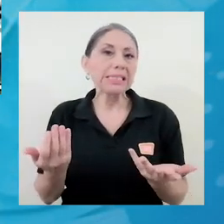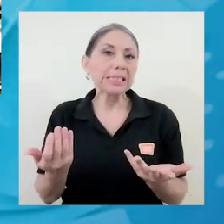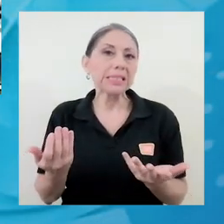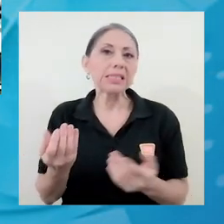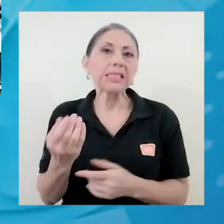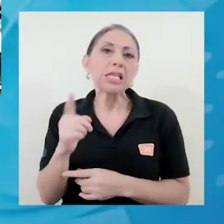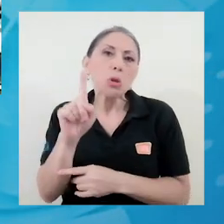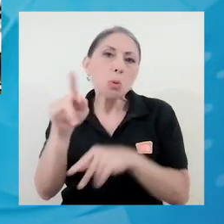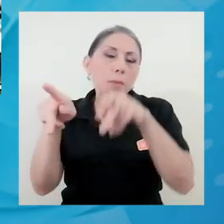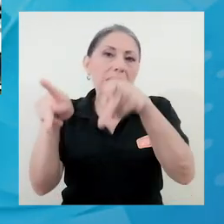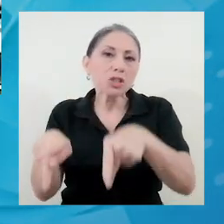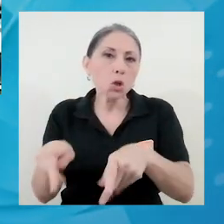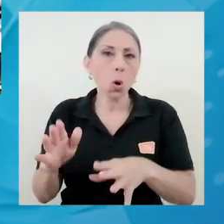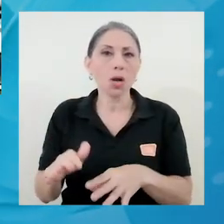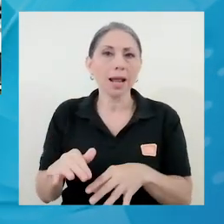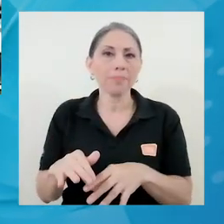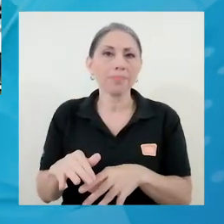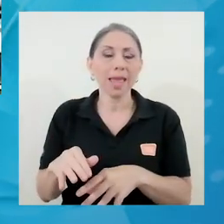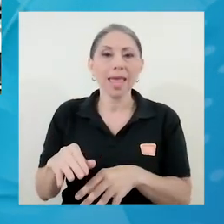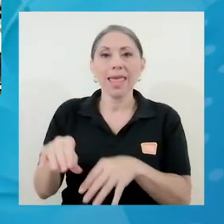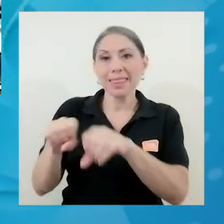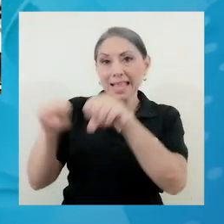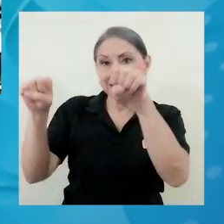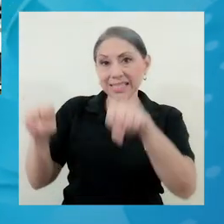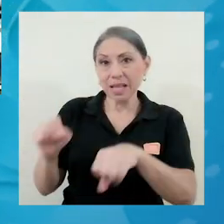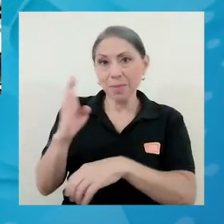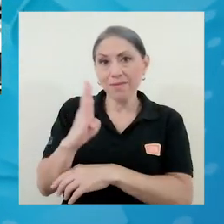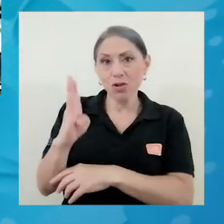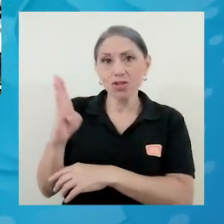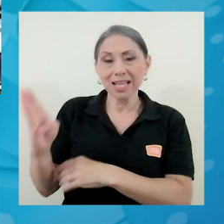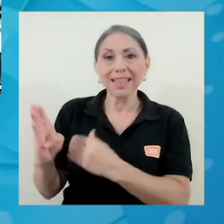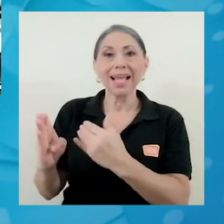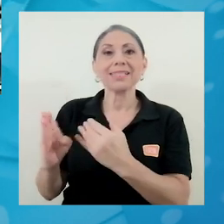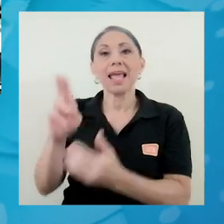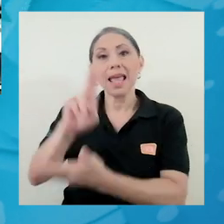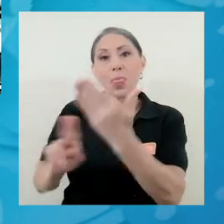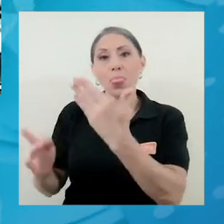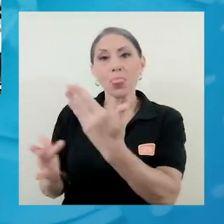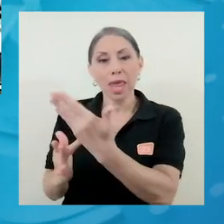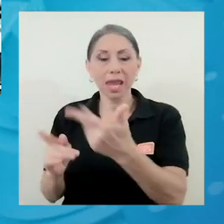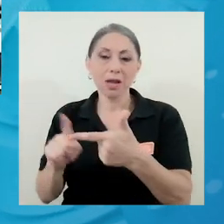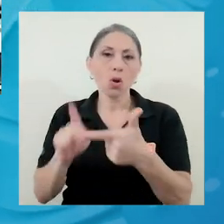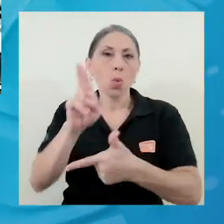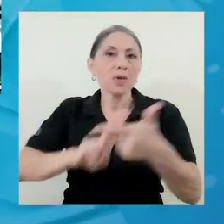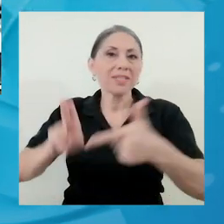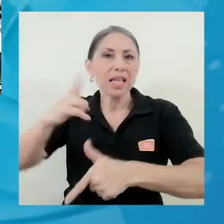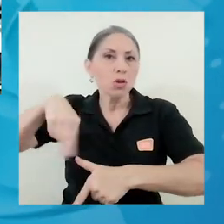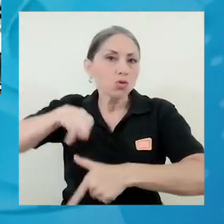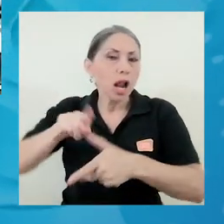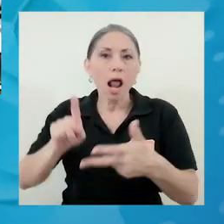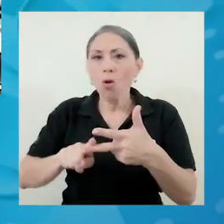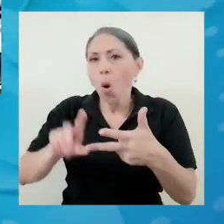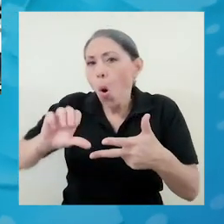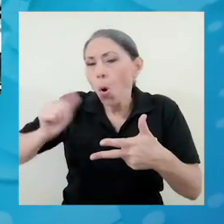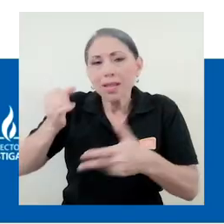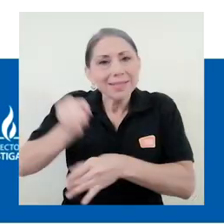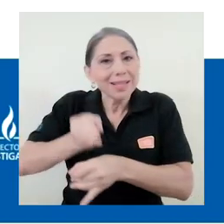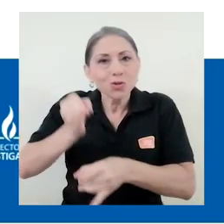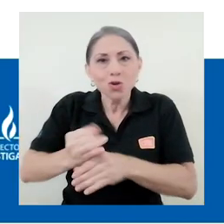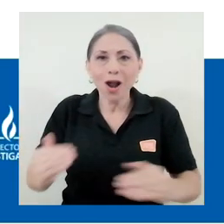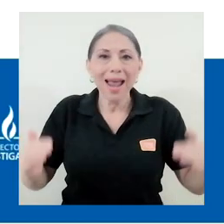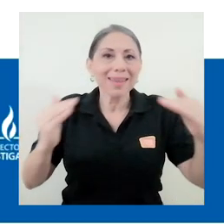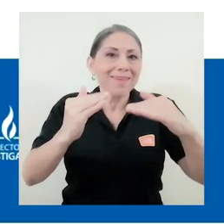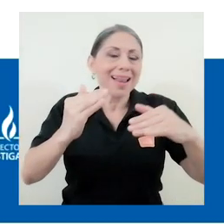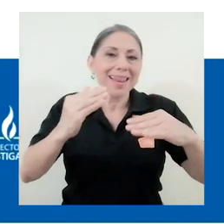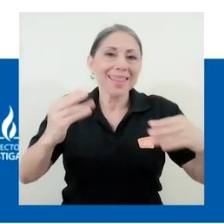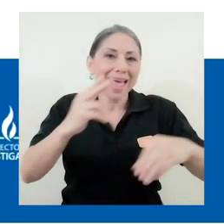una persona del sistema de bibliotecas, del TEC, de la UNA, o de cualquier otra institución a